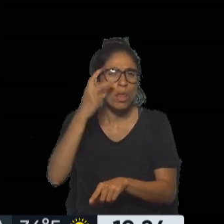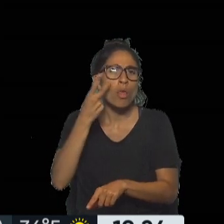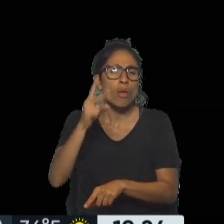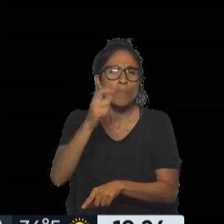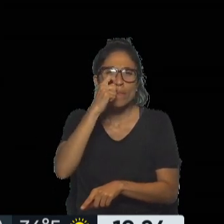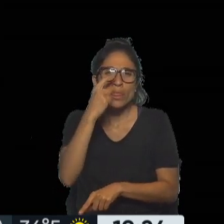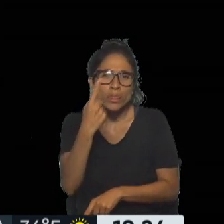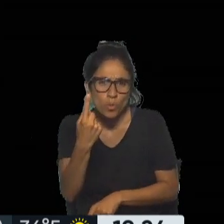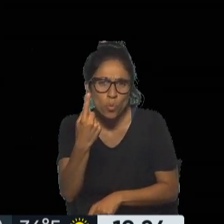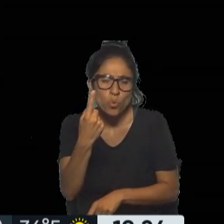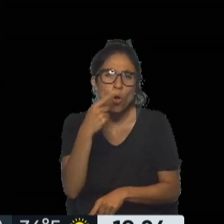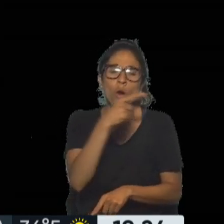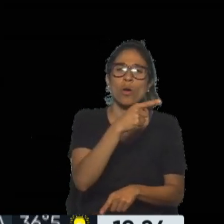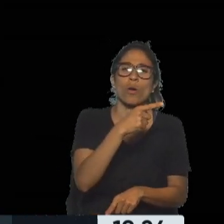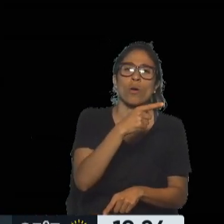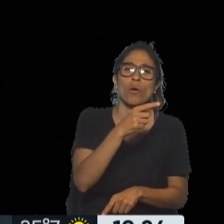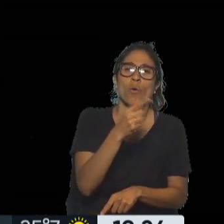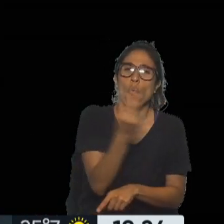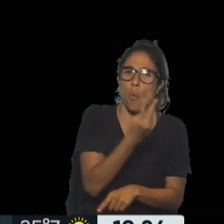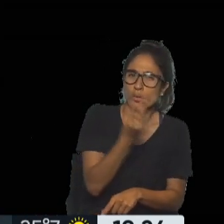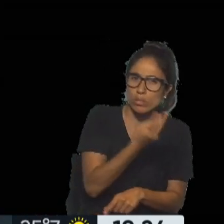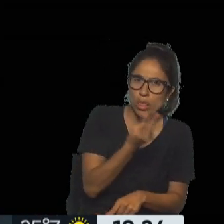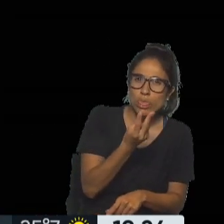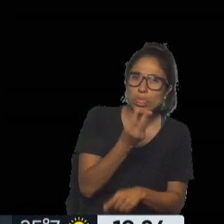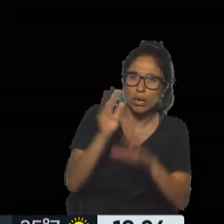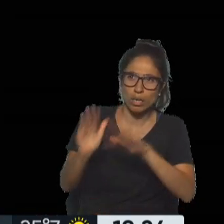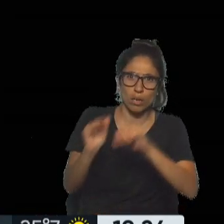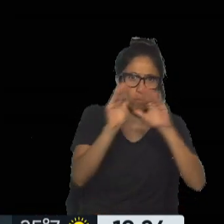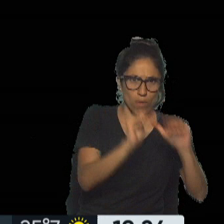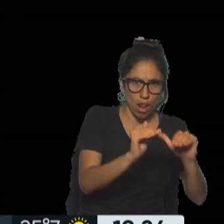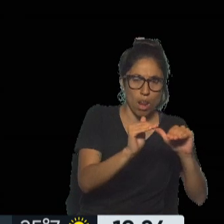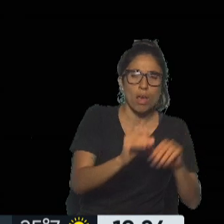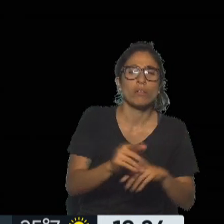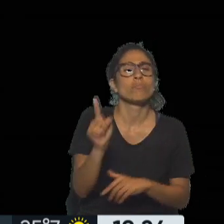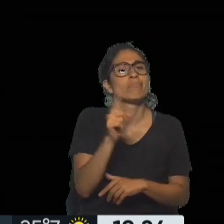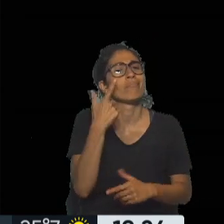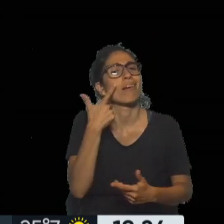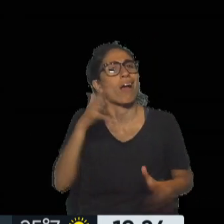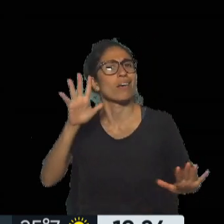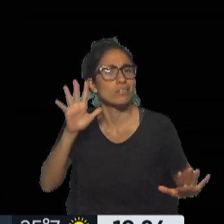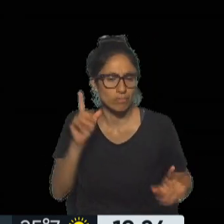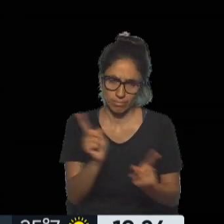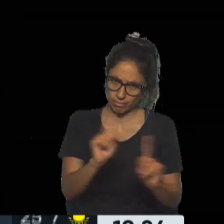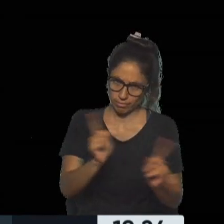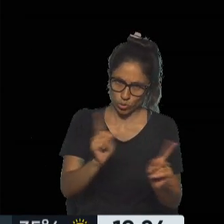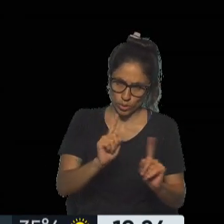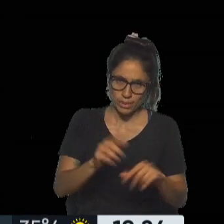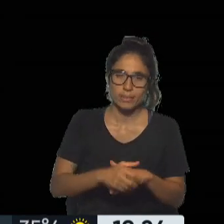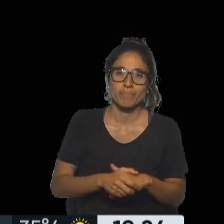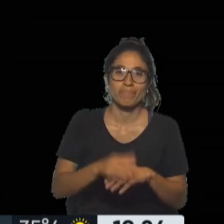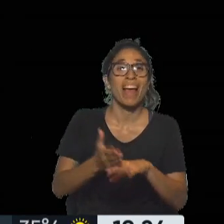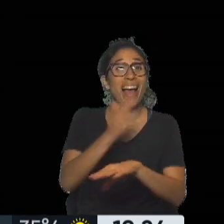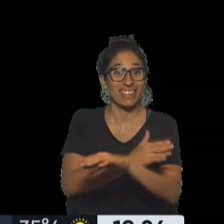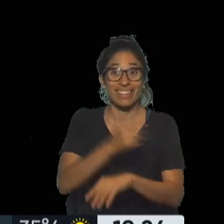Washington no es casual y esto también va en línea con lo que venías hablando en la mesa Alejandro con Leticia y estas dos imágenes